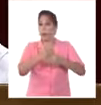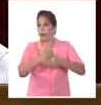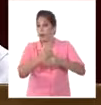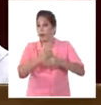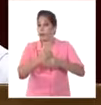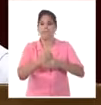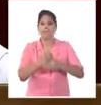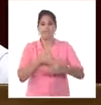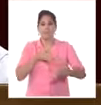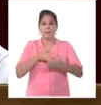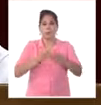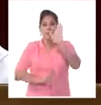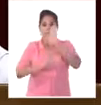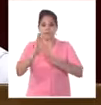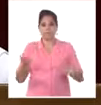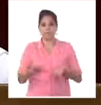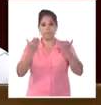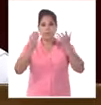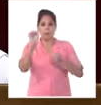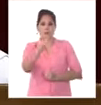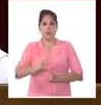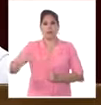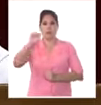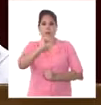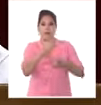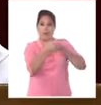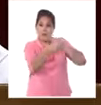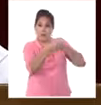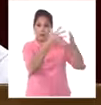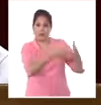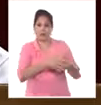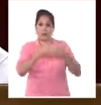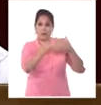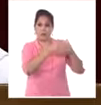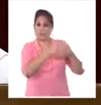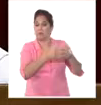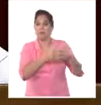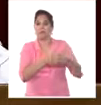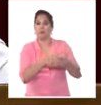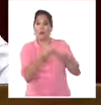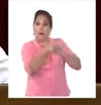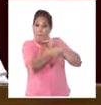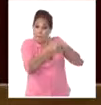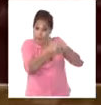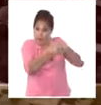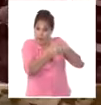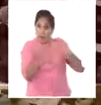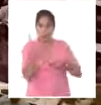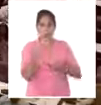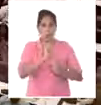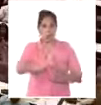impedir que triunfe un sistema anticapitalista socialista a 90 millas del imperio?